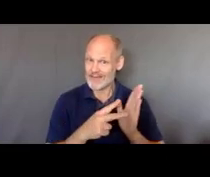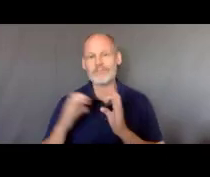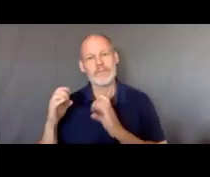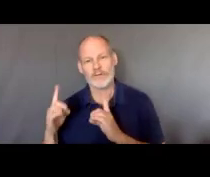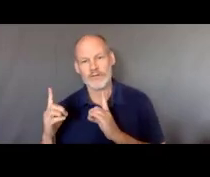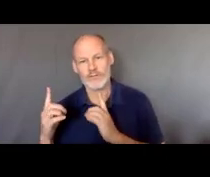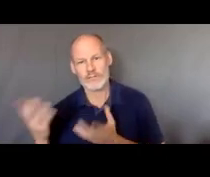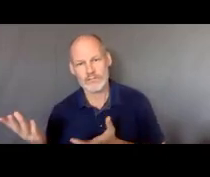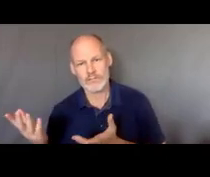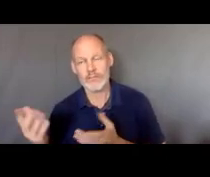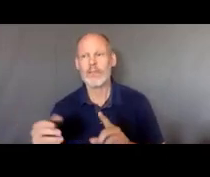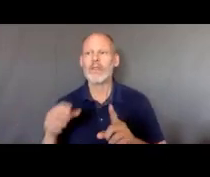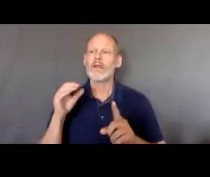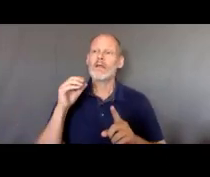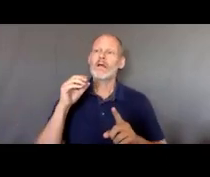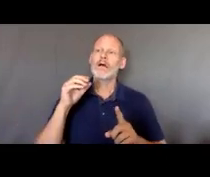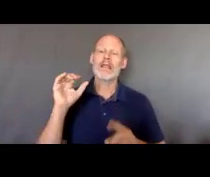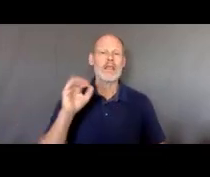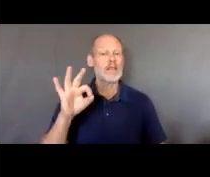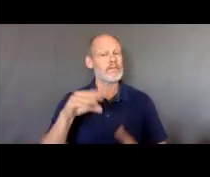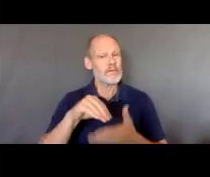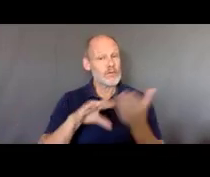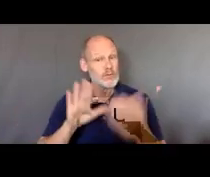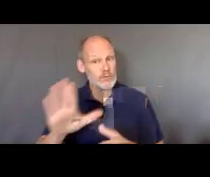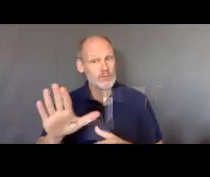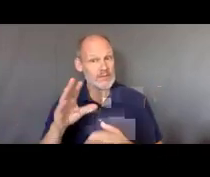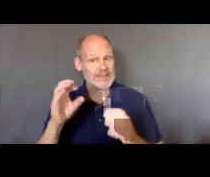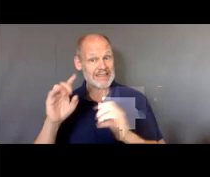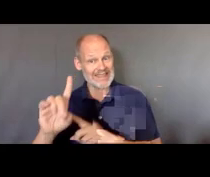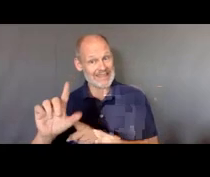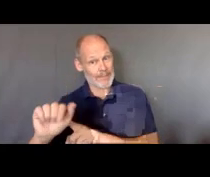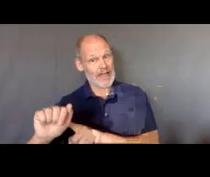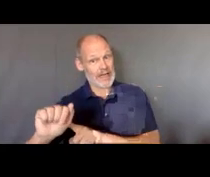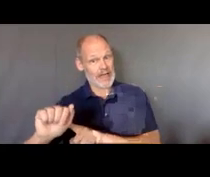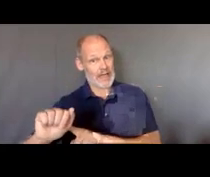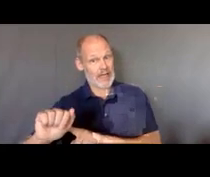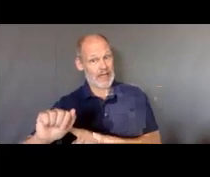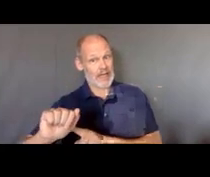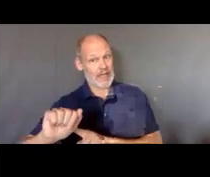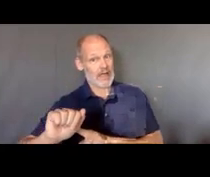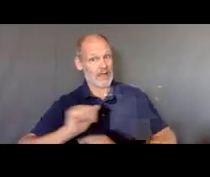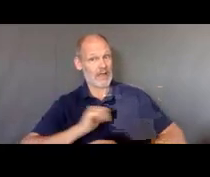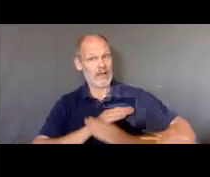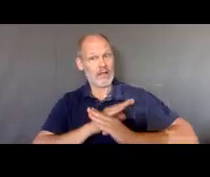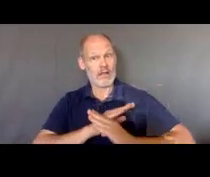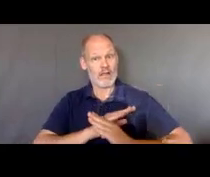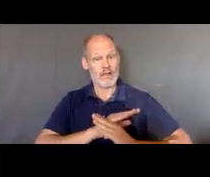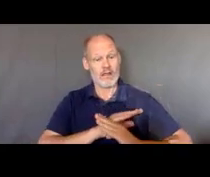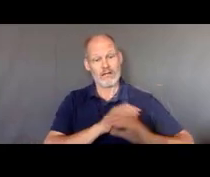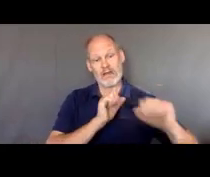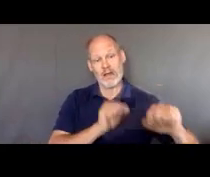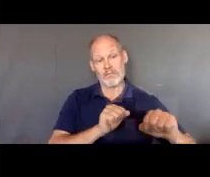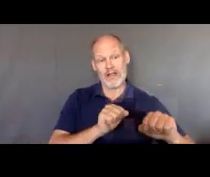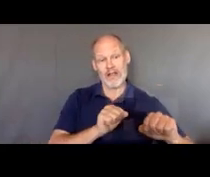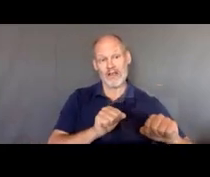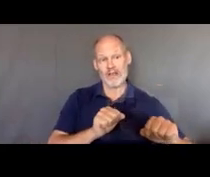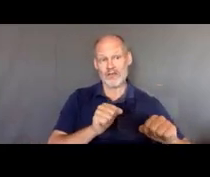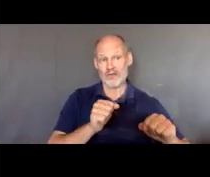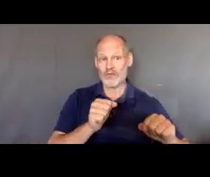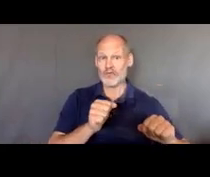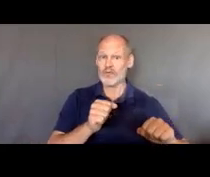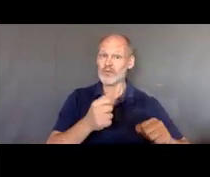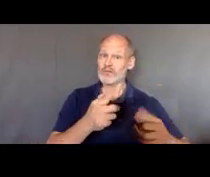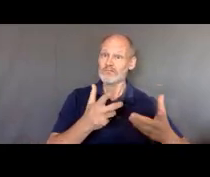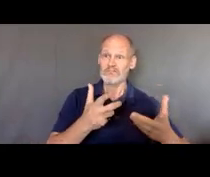Entonces, si la discapacidad del estudiante no le permite poder participar en el aprendizaje, entonces pueden